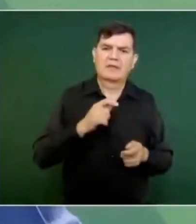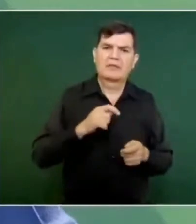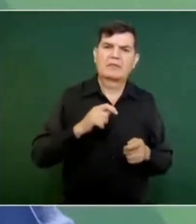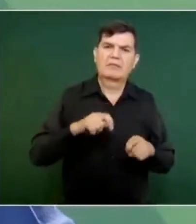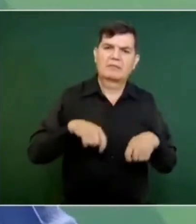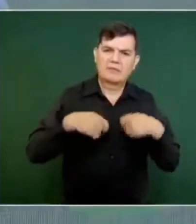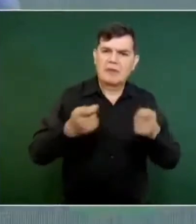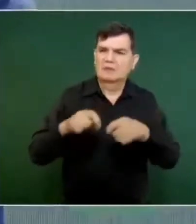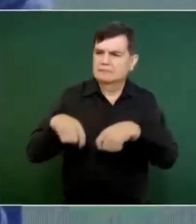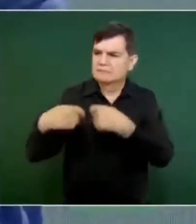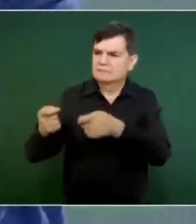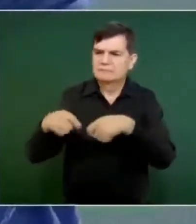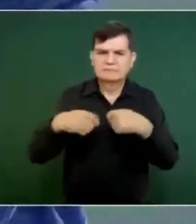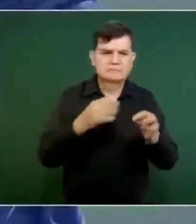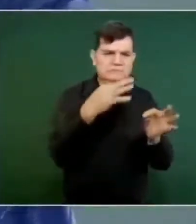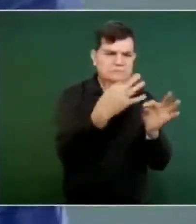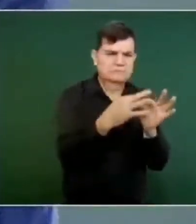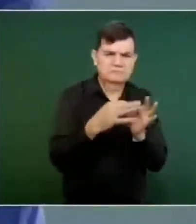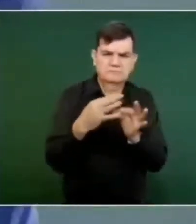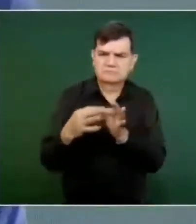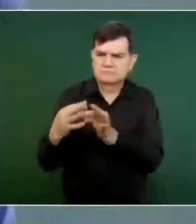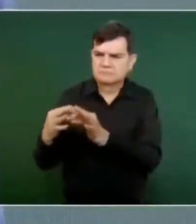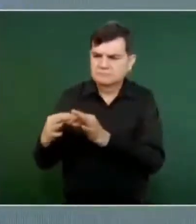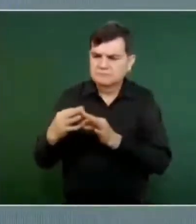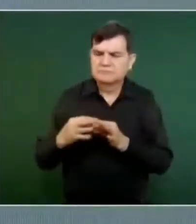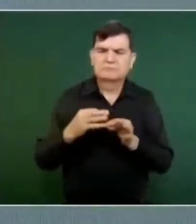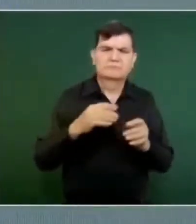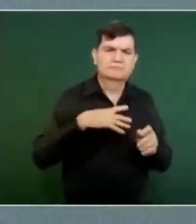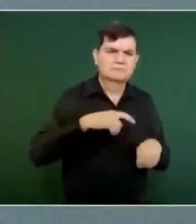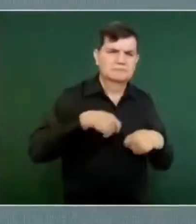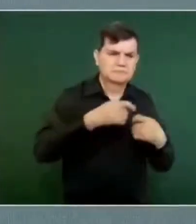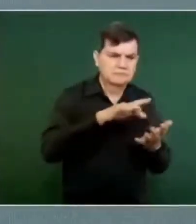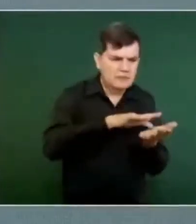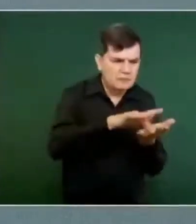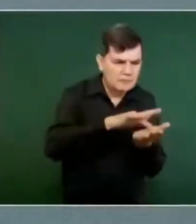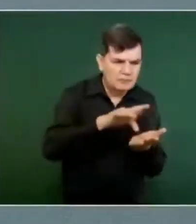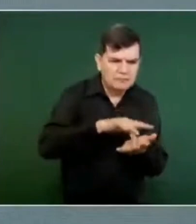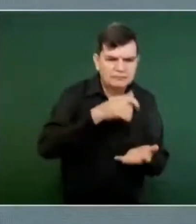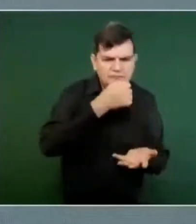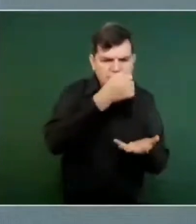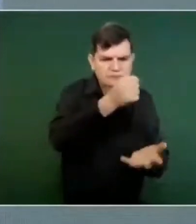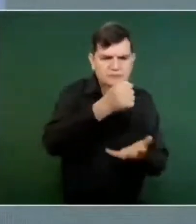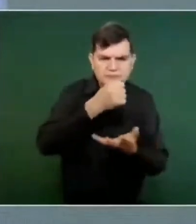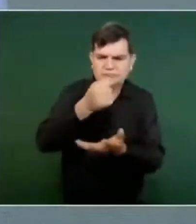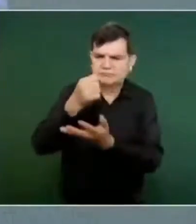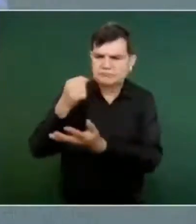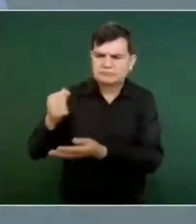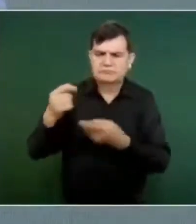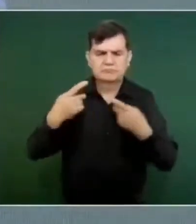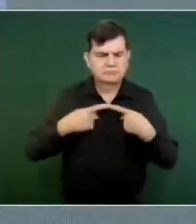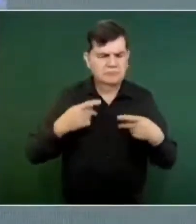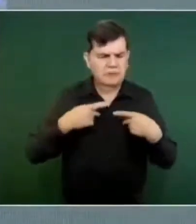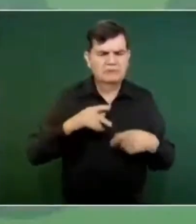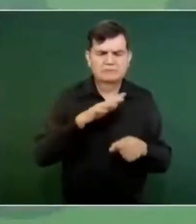puntualmente todos los apoyos, los tiene la gente,